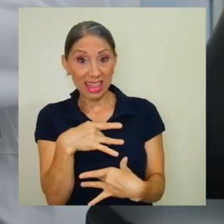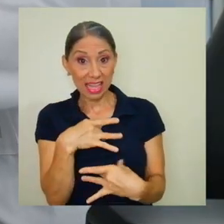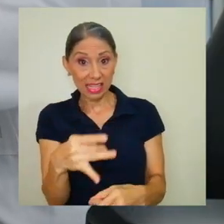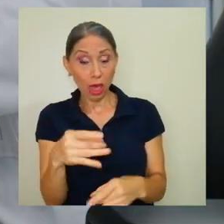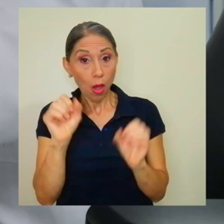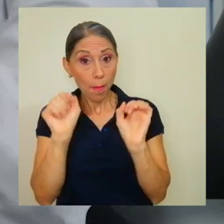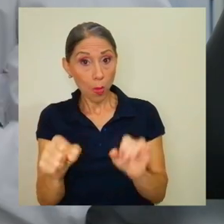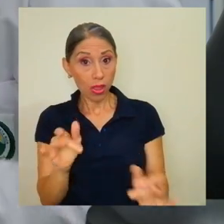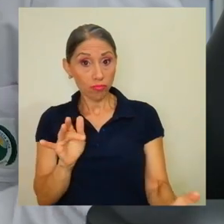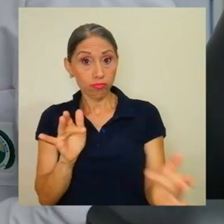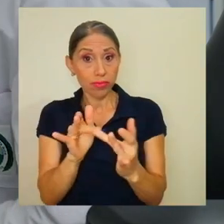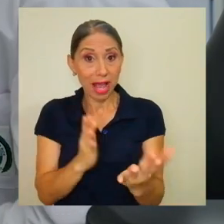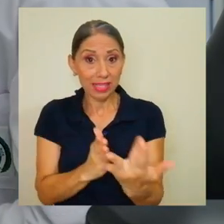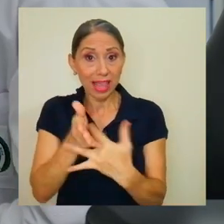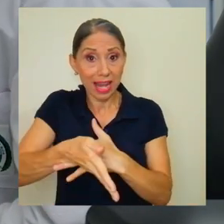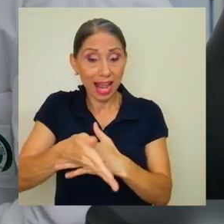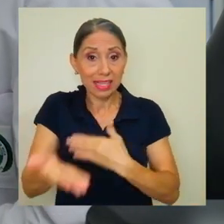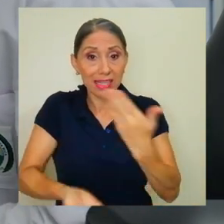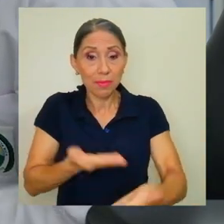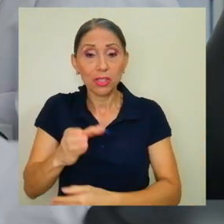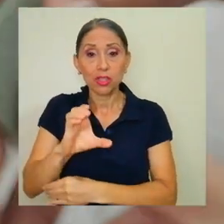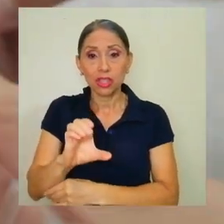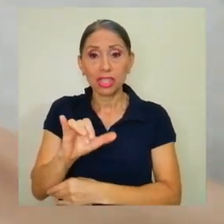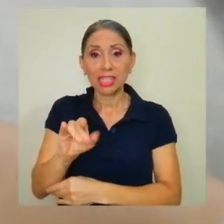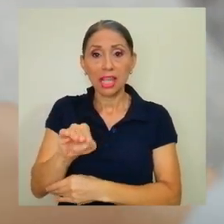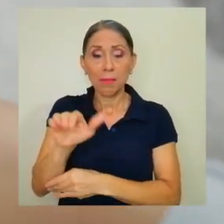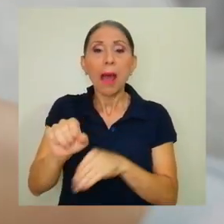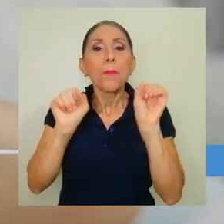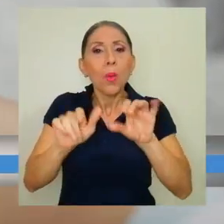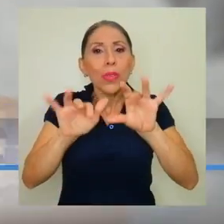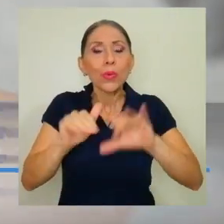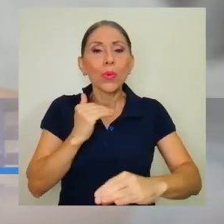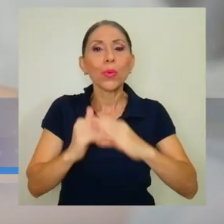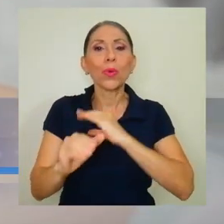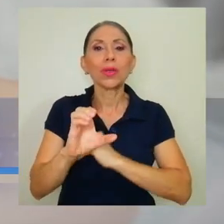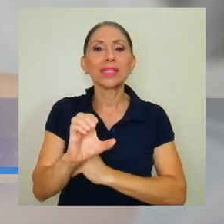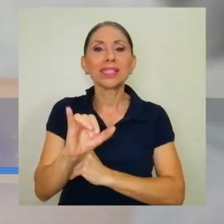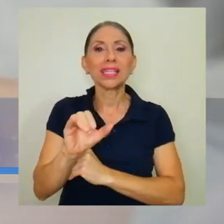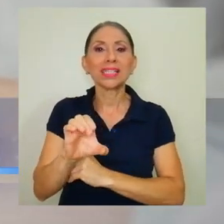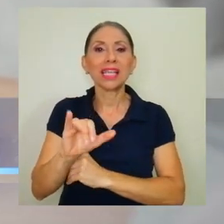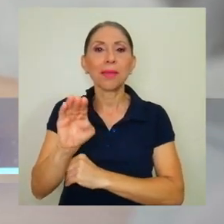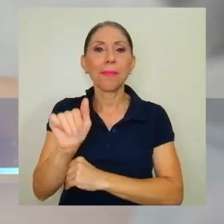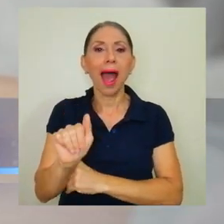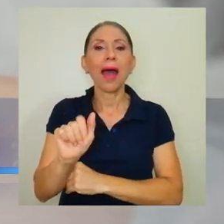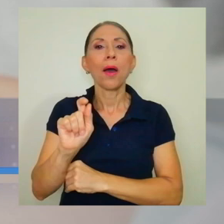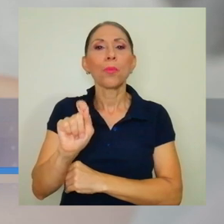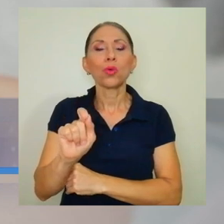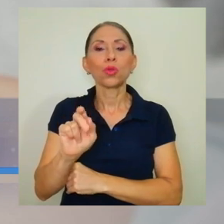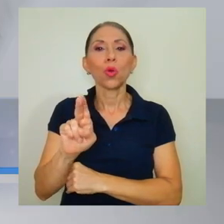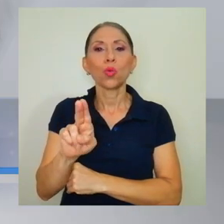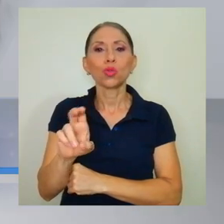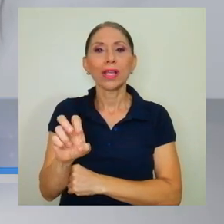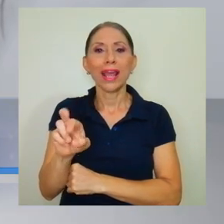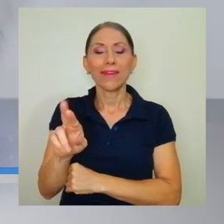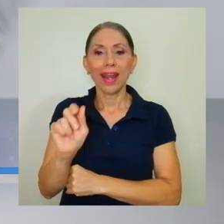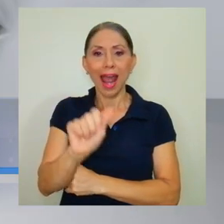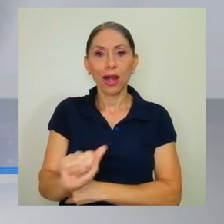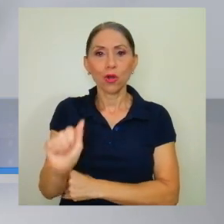interesado en acceder a los servicios que ofrece el CISIMA, puede escribir el correo sisima.ucr